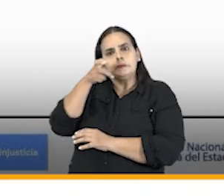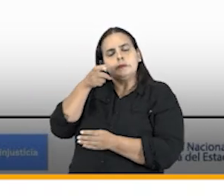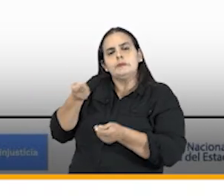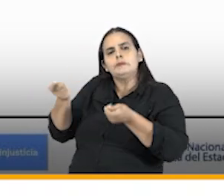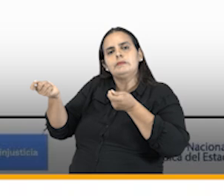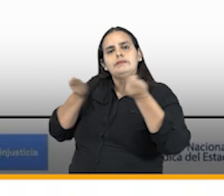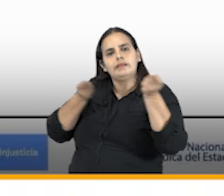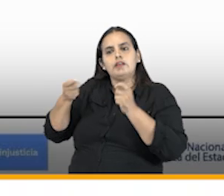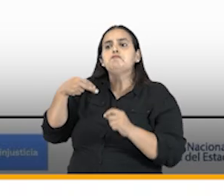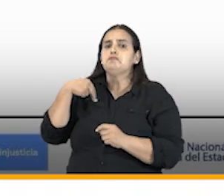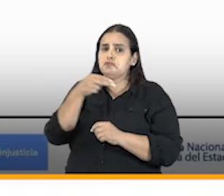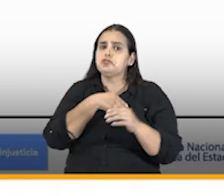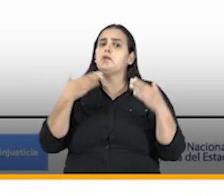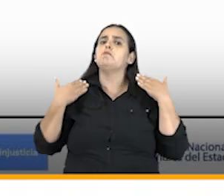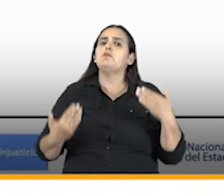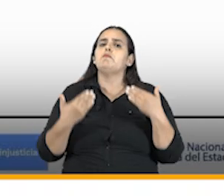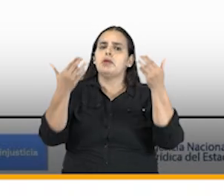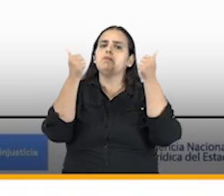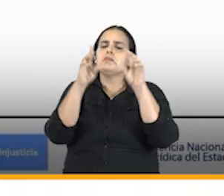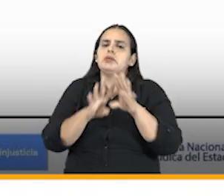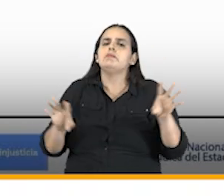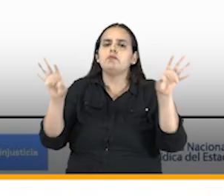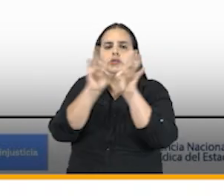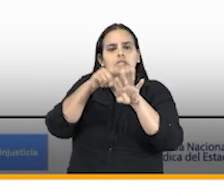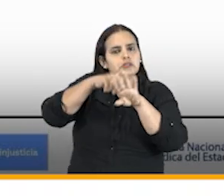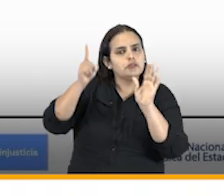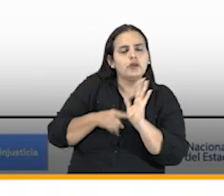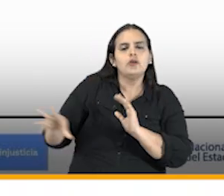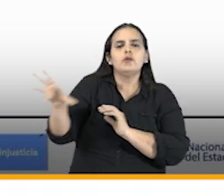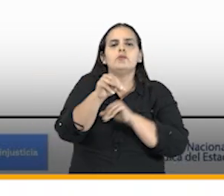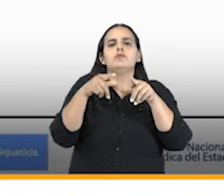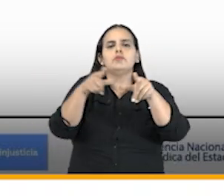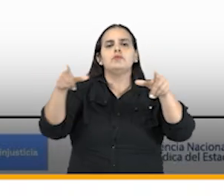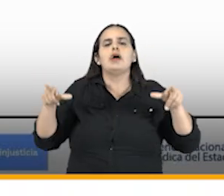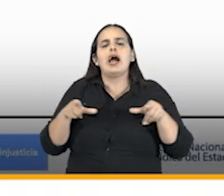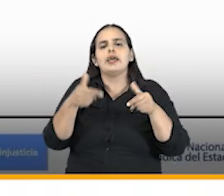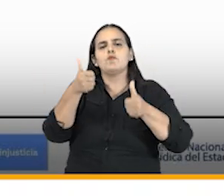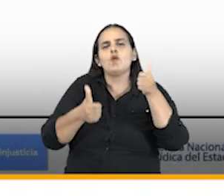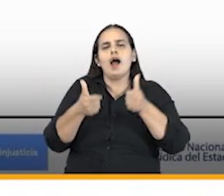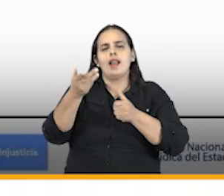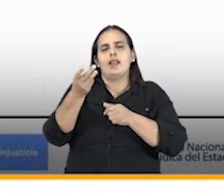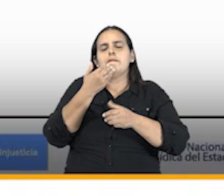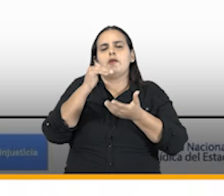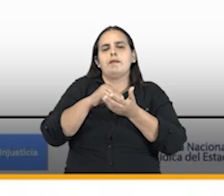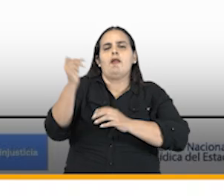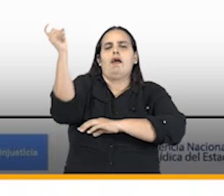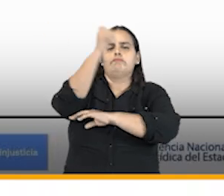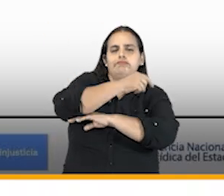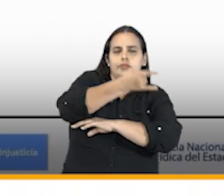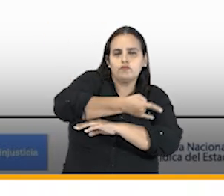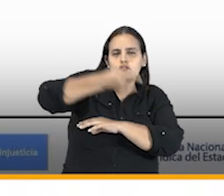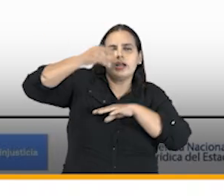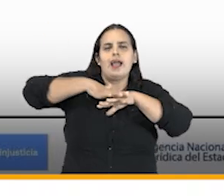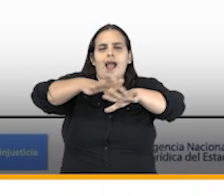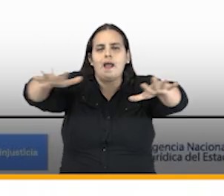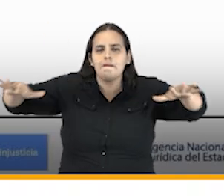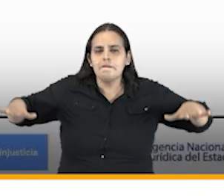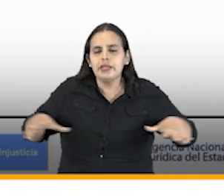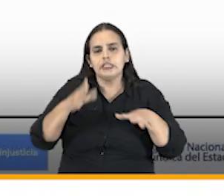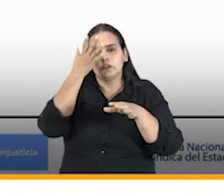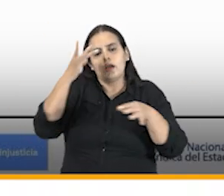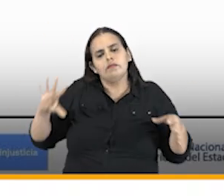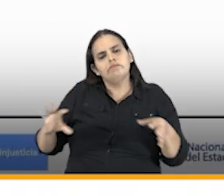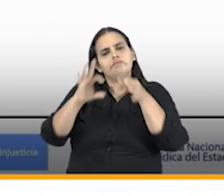algo que nos ha funcionado muy bien sobre todo en los sectores de minas en los sectores de ambiente en donde tenemos que